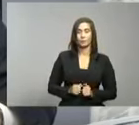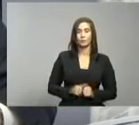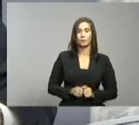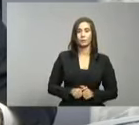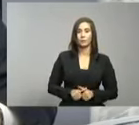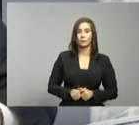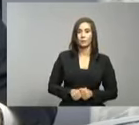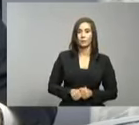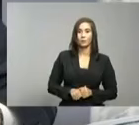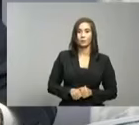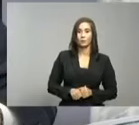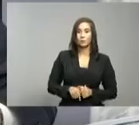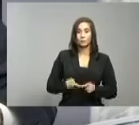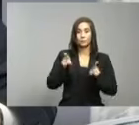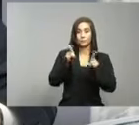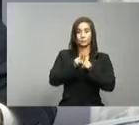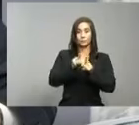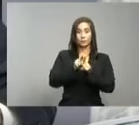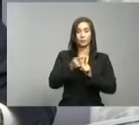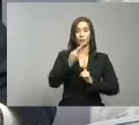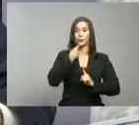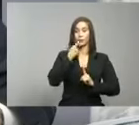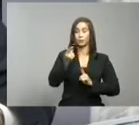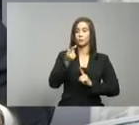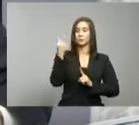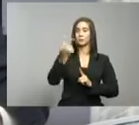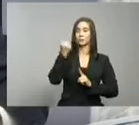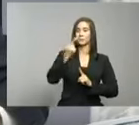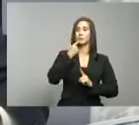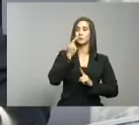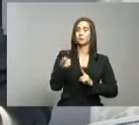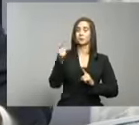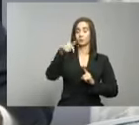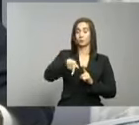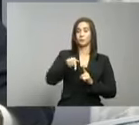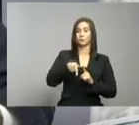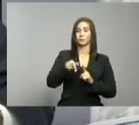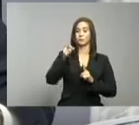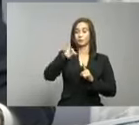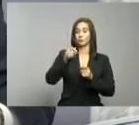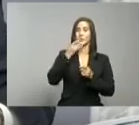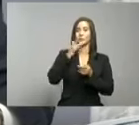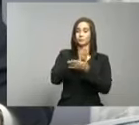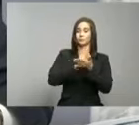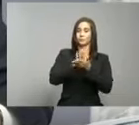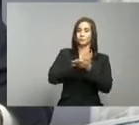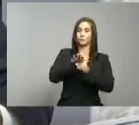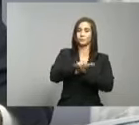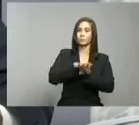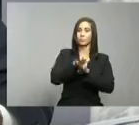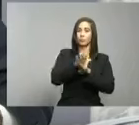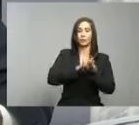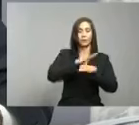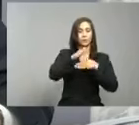las medidas de higiene que hemos estado indicando en todo el proceso de